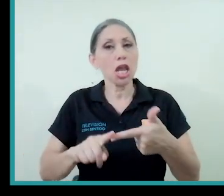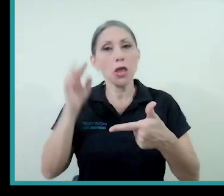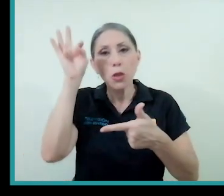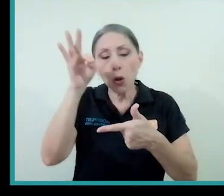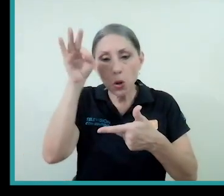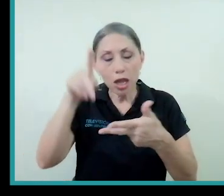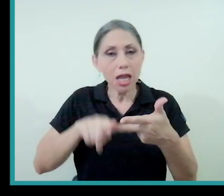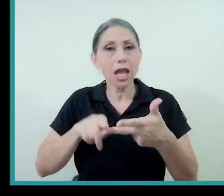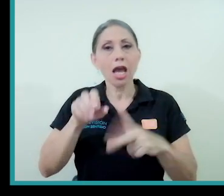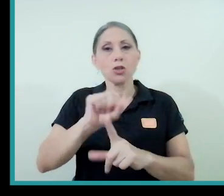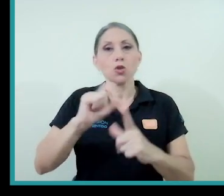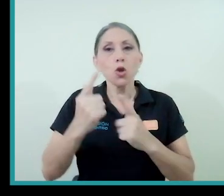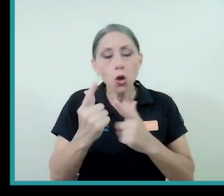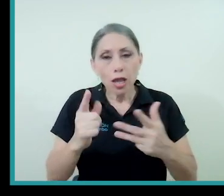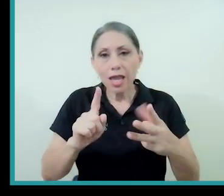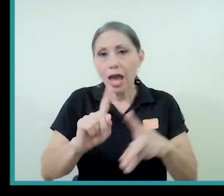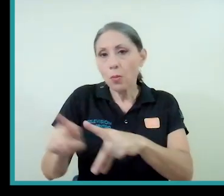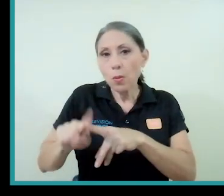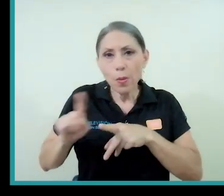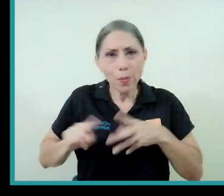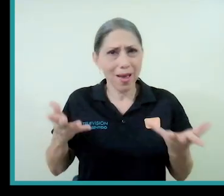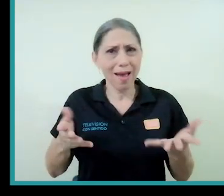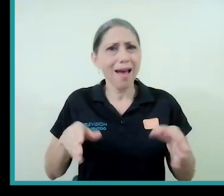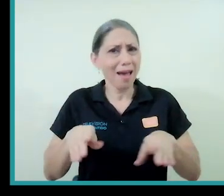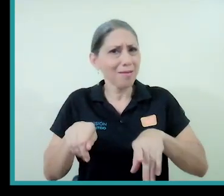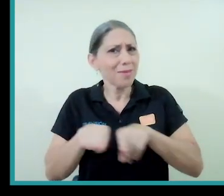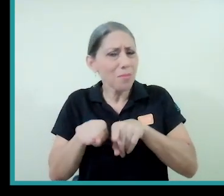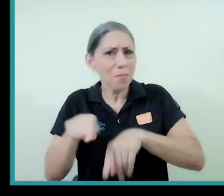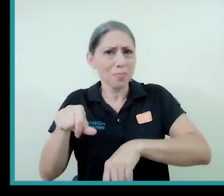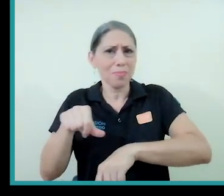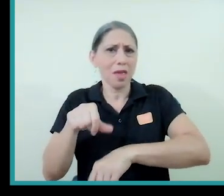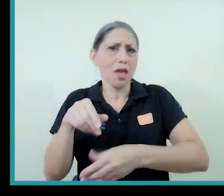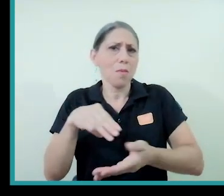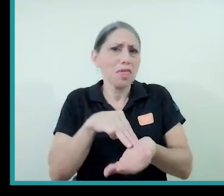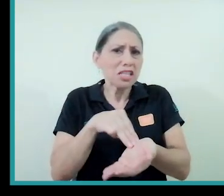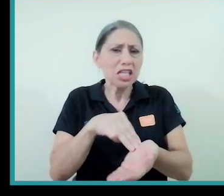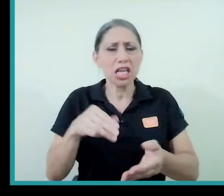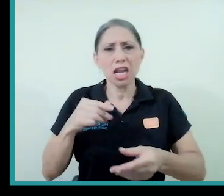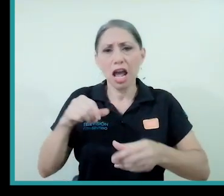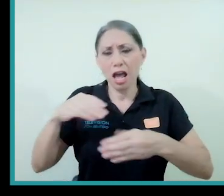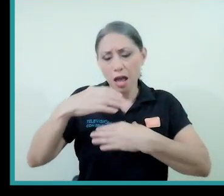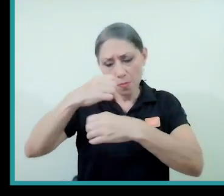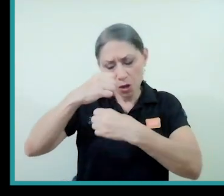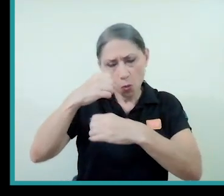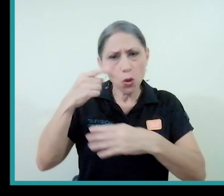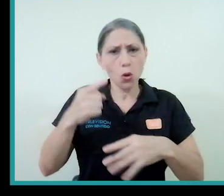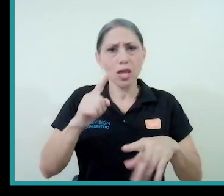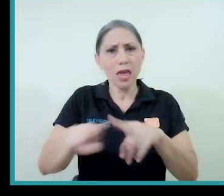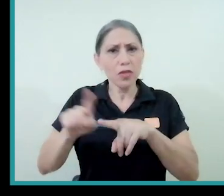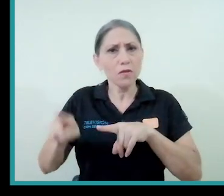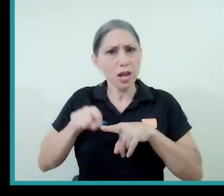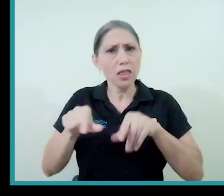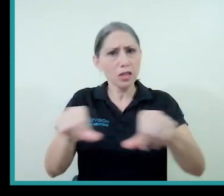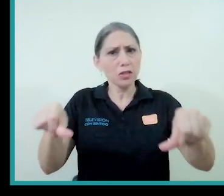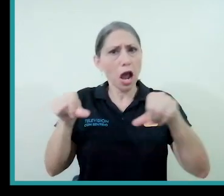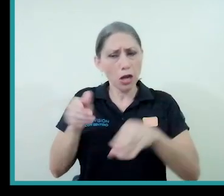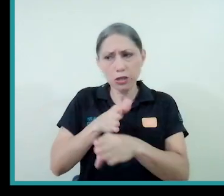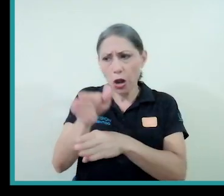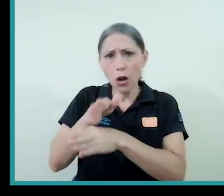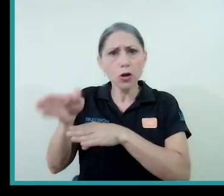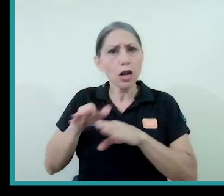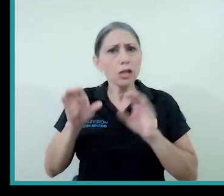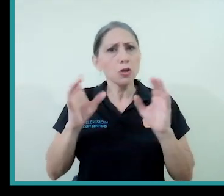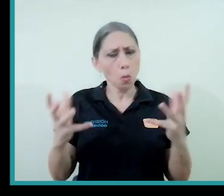la sociología y demás, y por supuesto de la medicina, la microbiología. Entonces no tiene por qué haber este desencuentro,